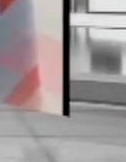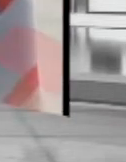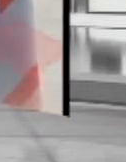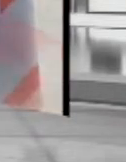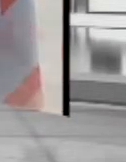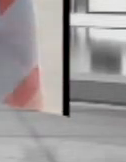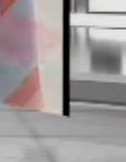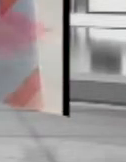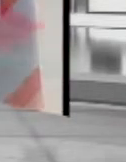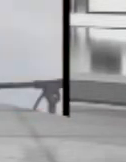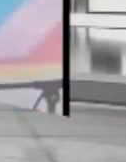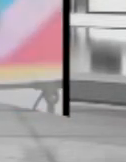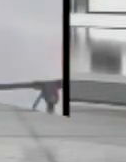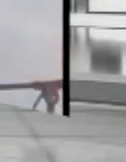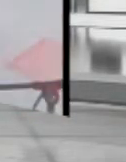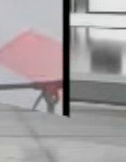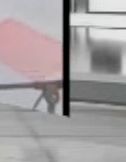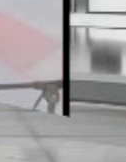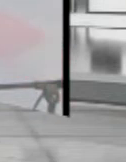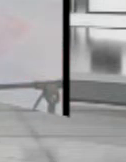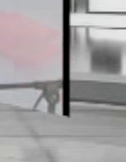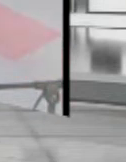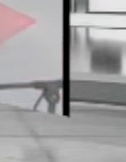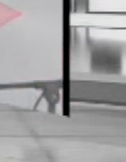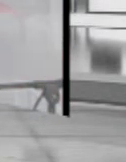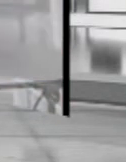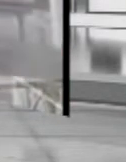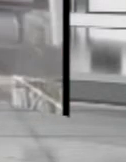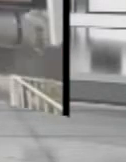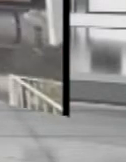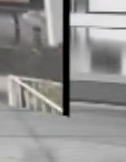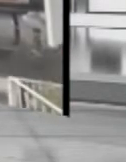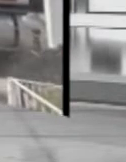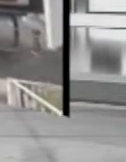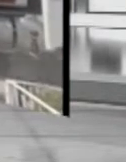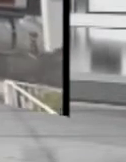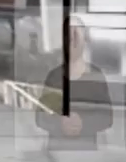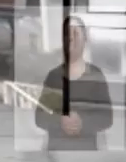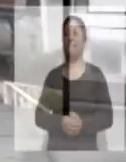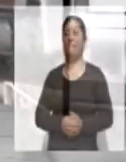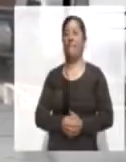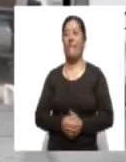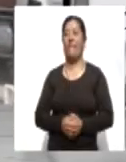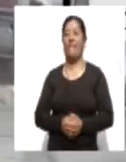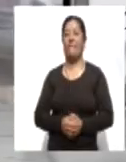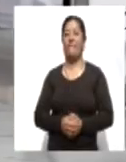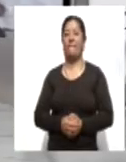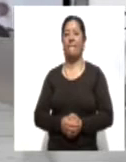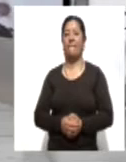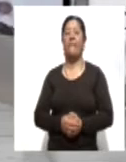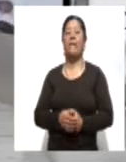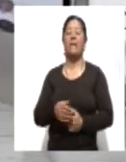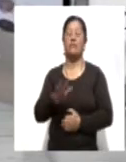150 indirectos. Brinda servicios médicos gratuitos Ruta por tu Salud a pobladores de Zacualpan y